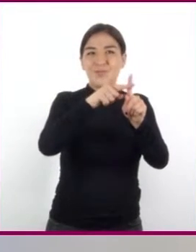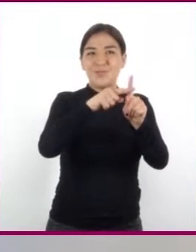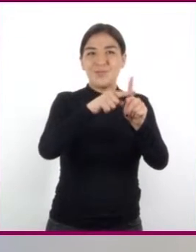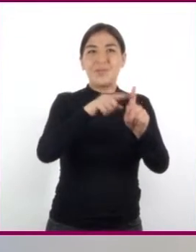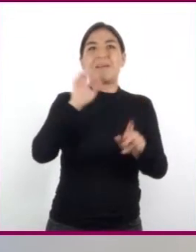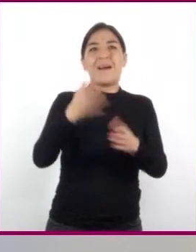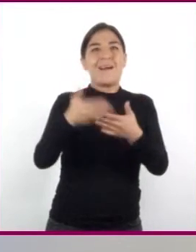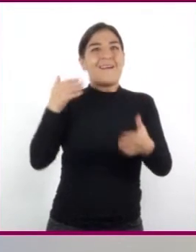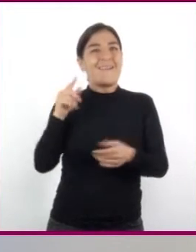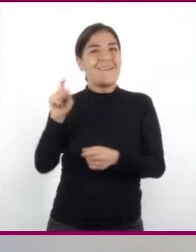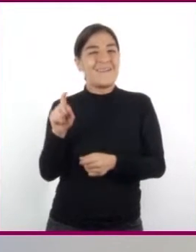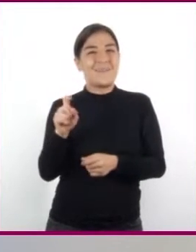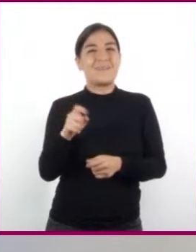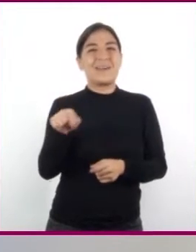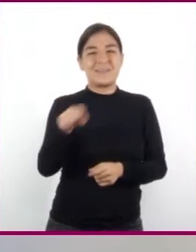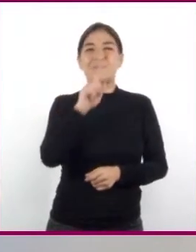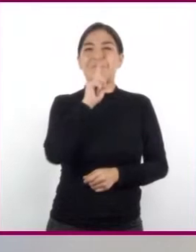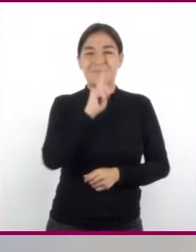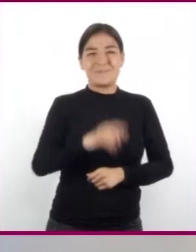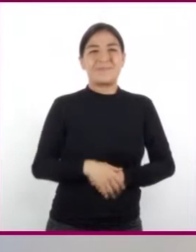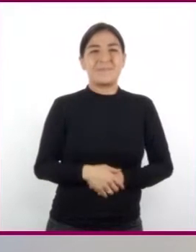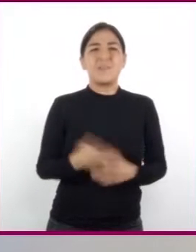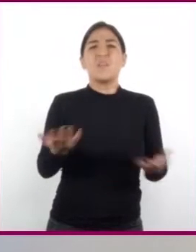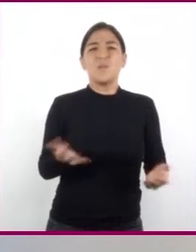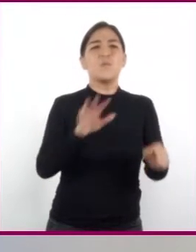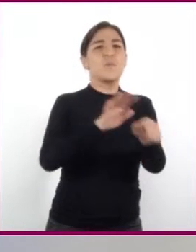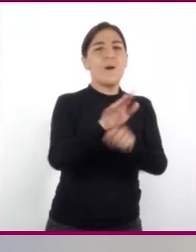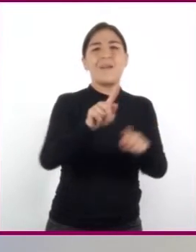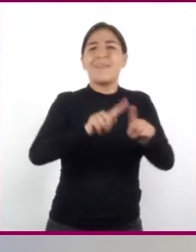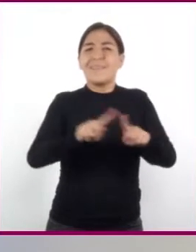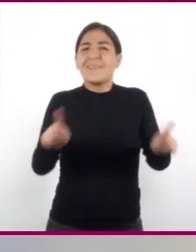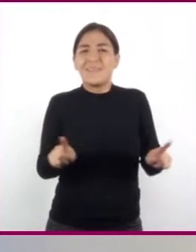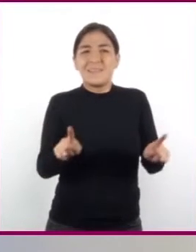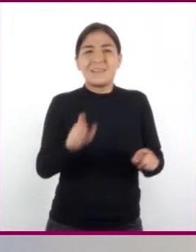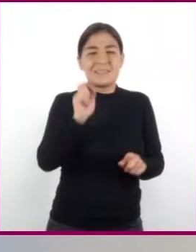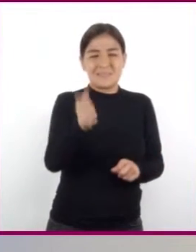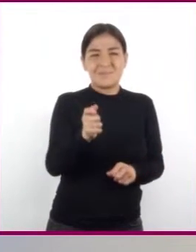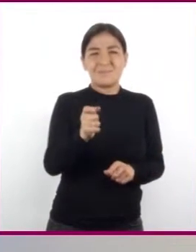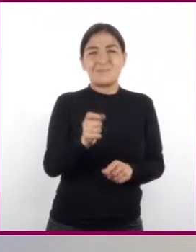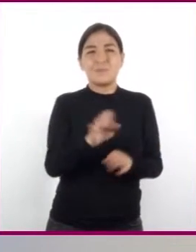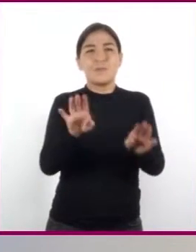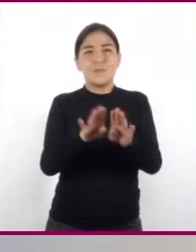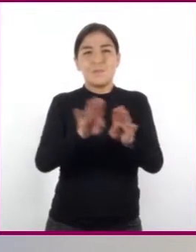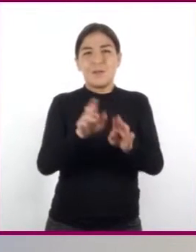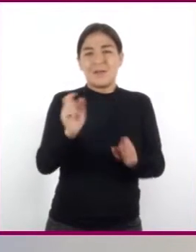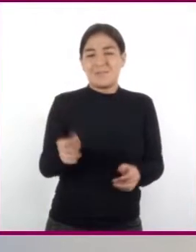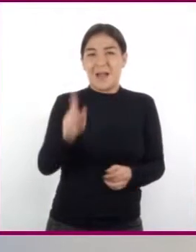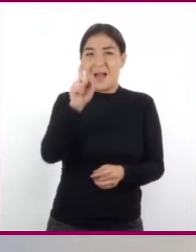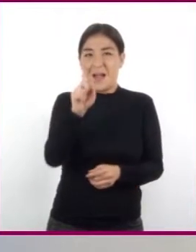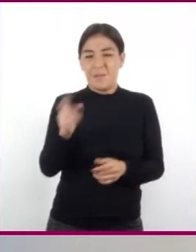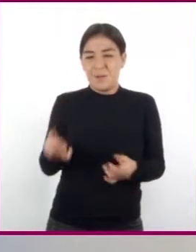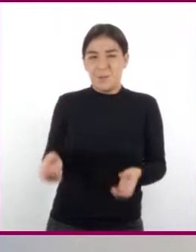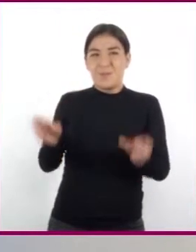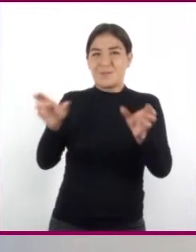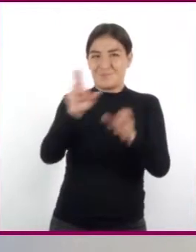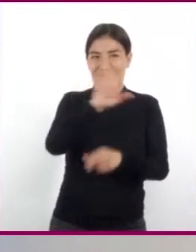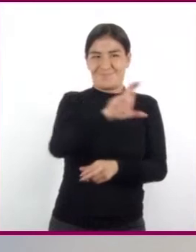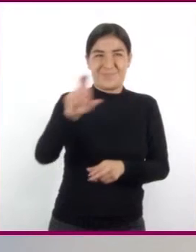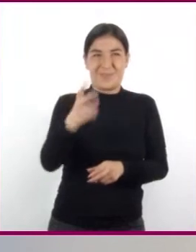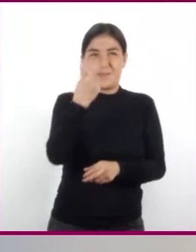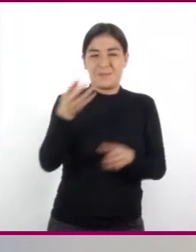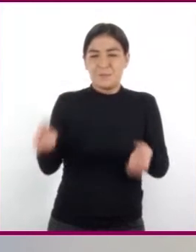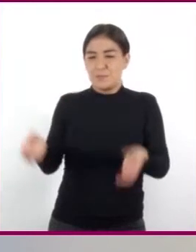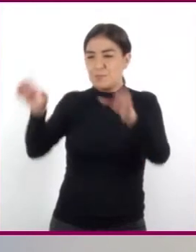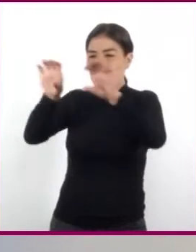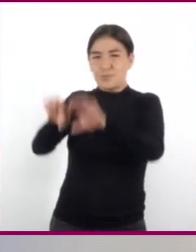el agua. Así es. ¿Cuál fue la diferencia entre solo juntar el agua de los dos vasos y